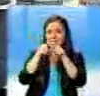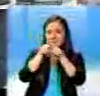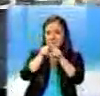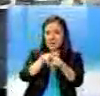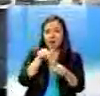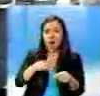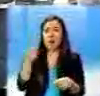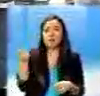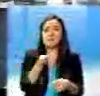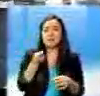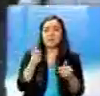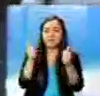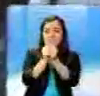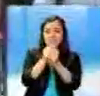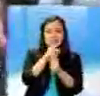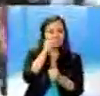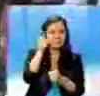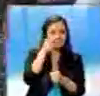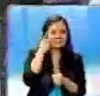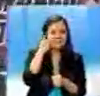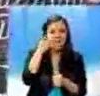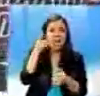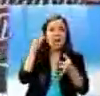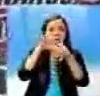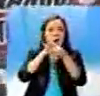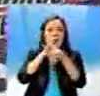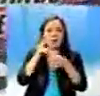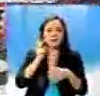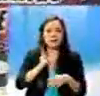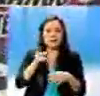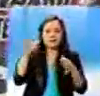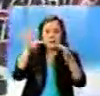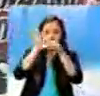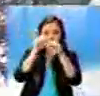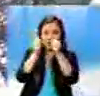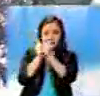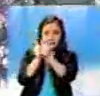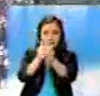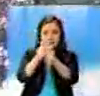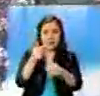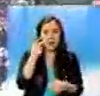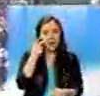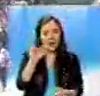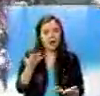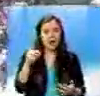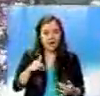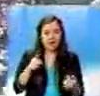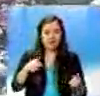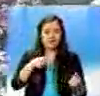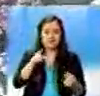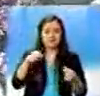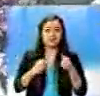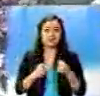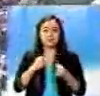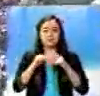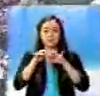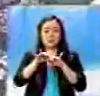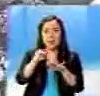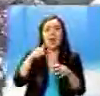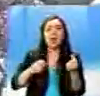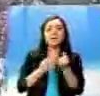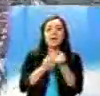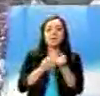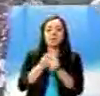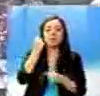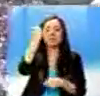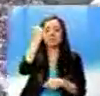¿Otro aliado del gobierno naranja? Salió a las calles. Para recordar para qué es bueno. A la guitarra, tócale, tócale las cuerdas a la